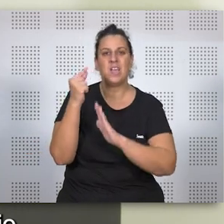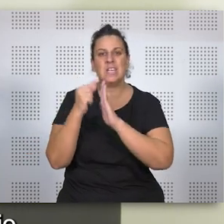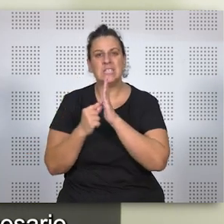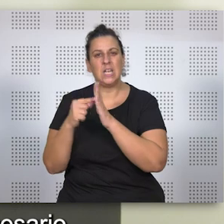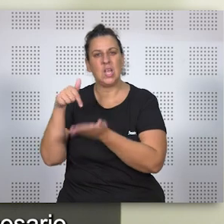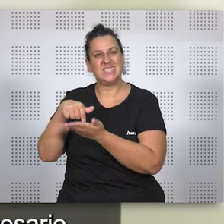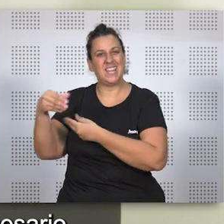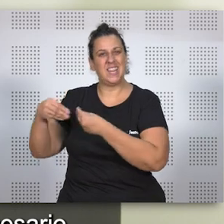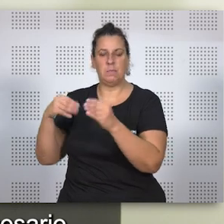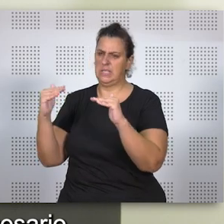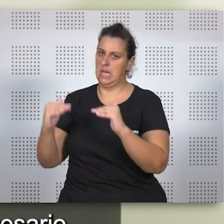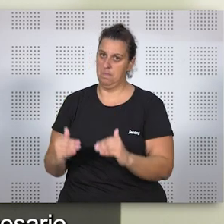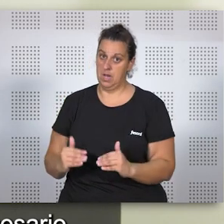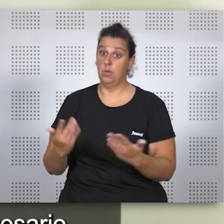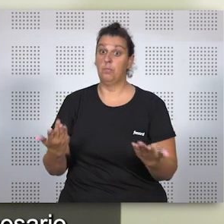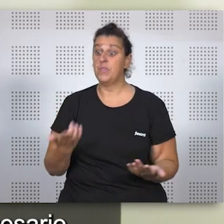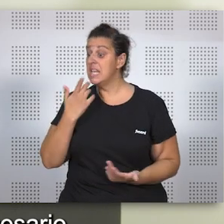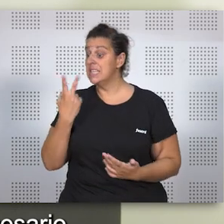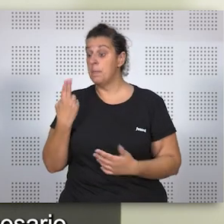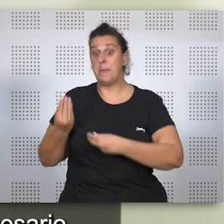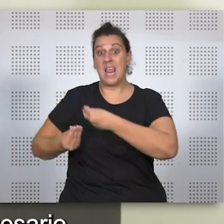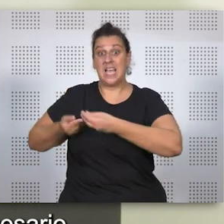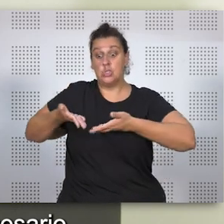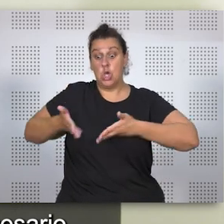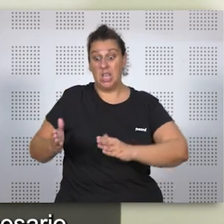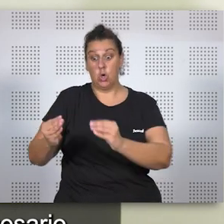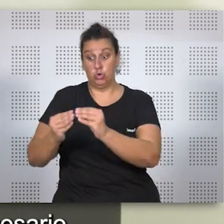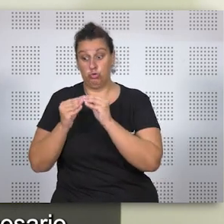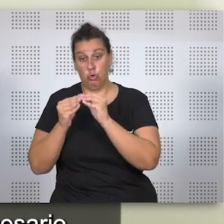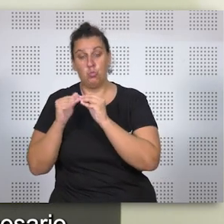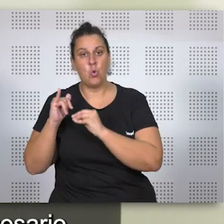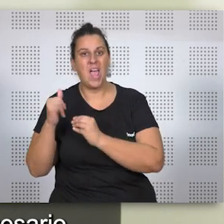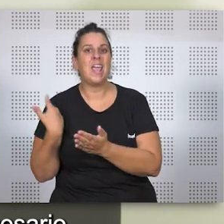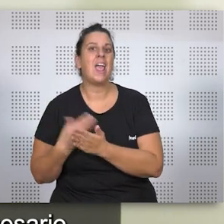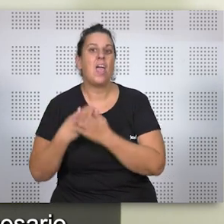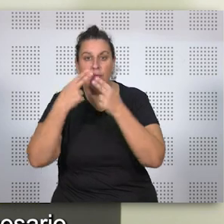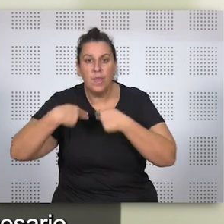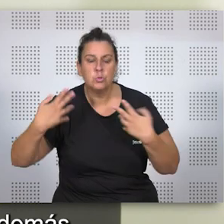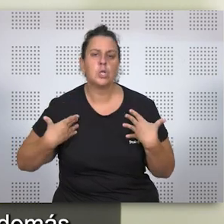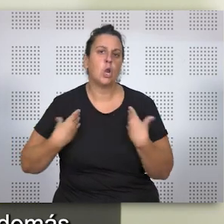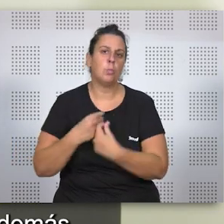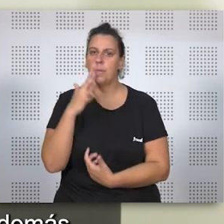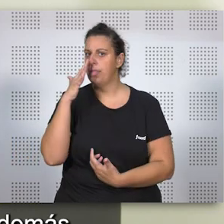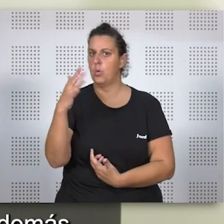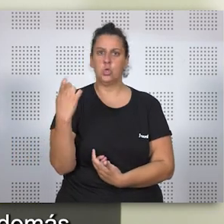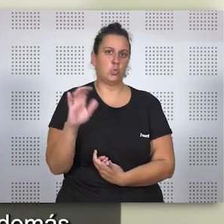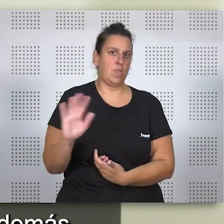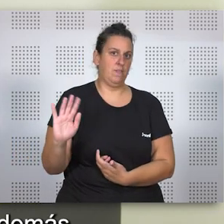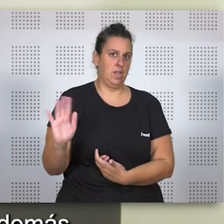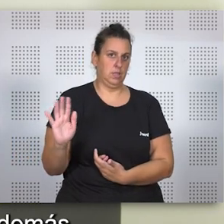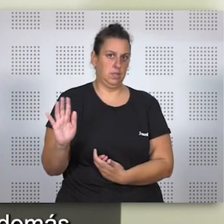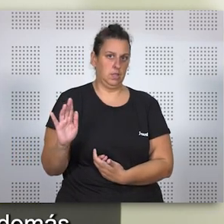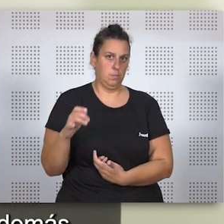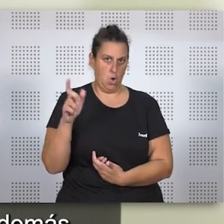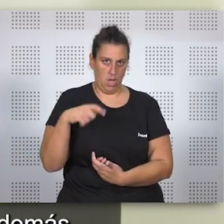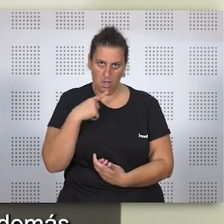material. De forma que, si se tienen hijos en común, ya no es necesario acreditar esa convivencia de cinco años. Aquí la doctrina está criticando que